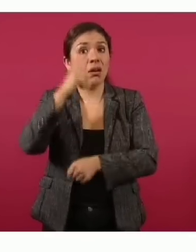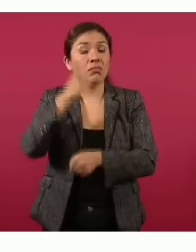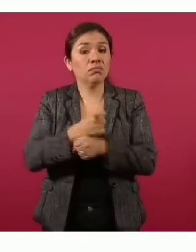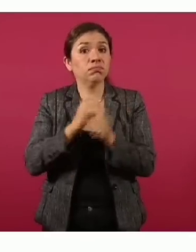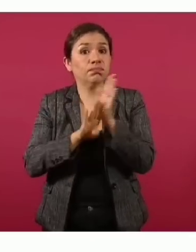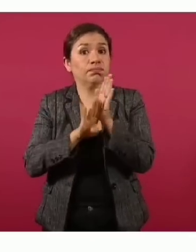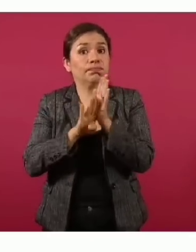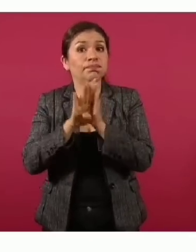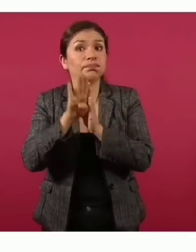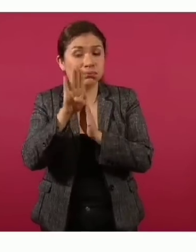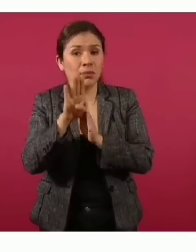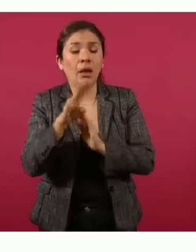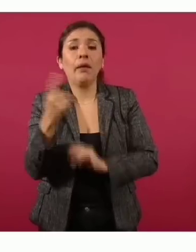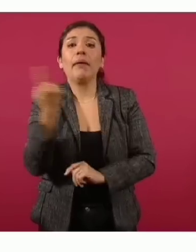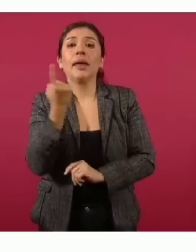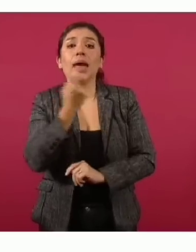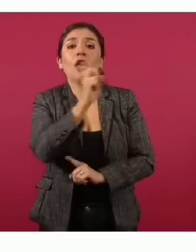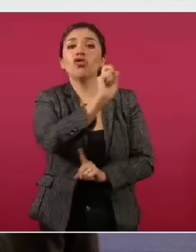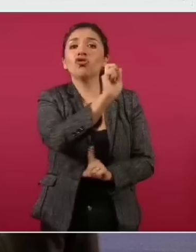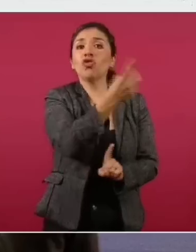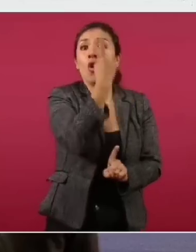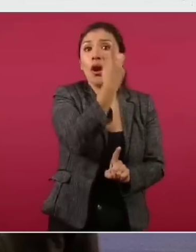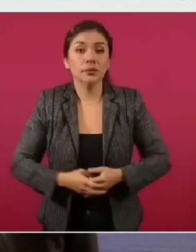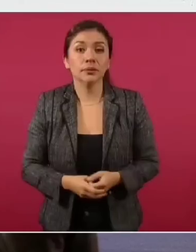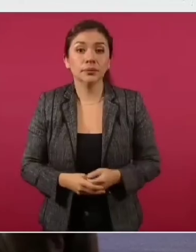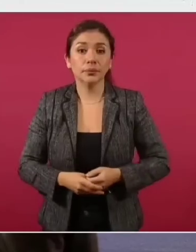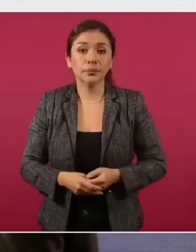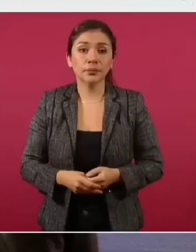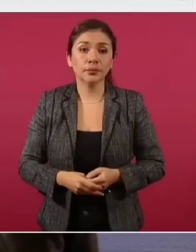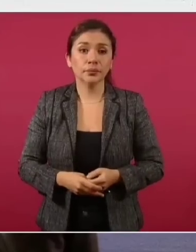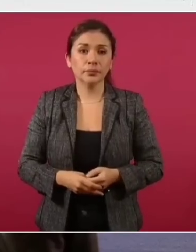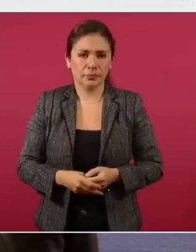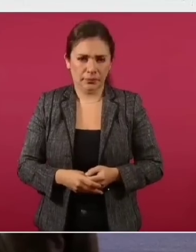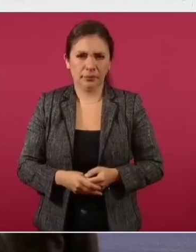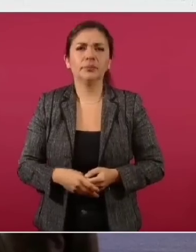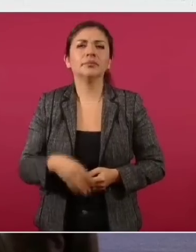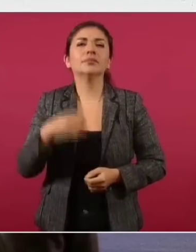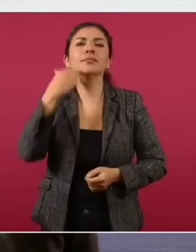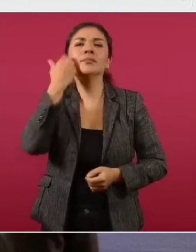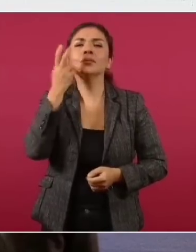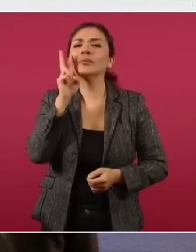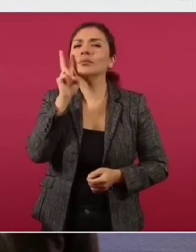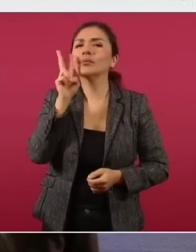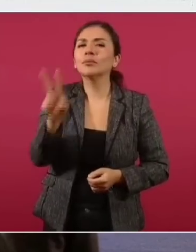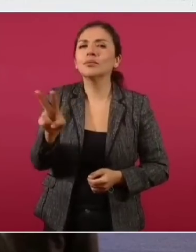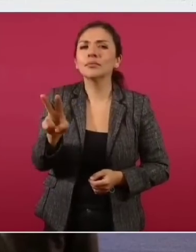con relación al dólar en el mundo. A ver si tienes los